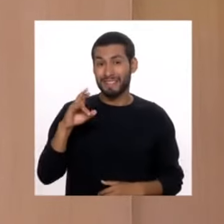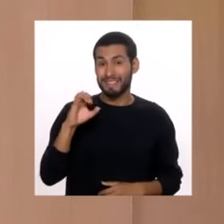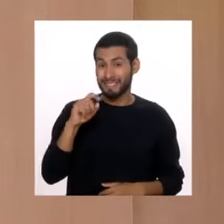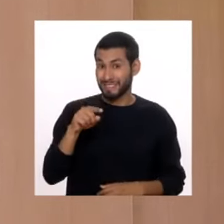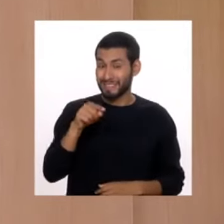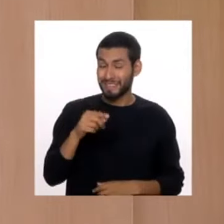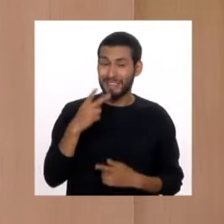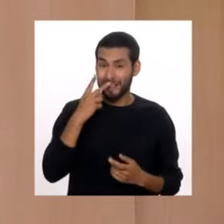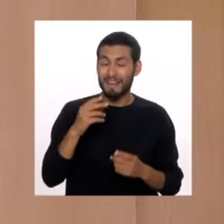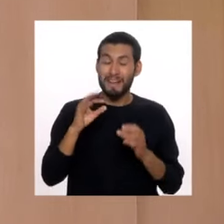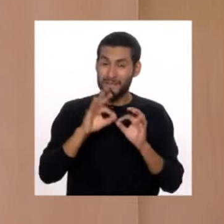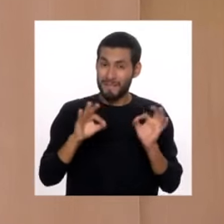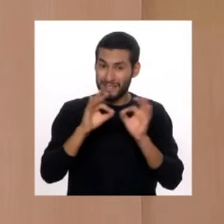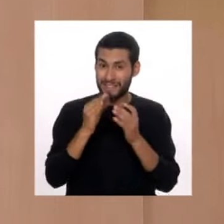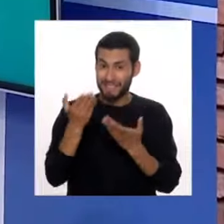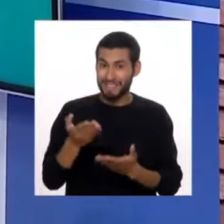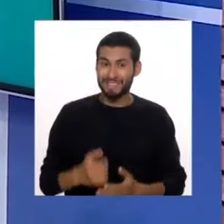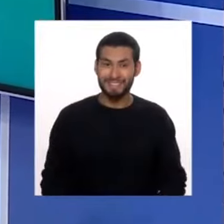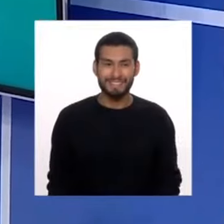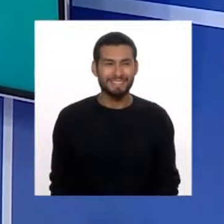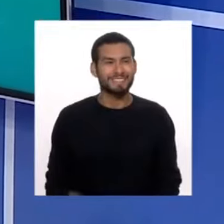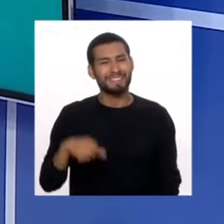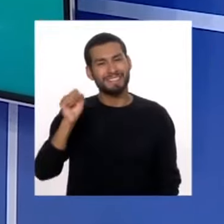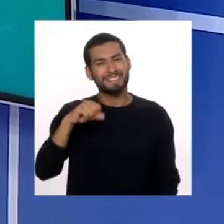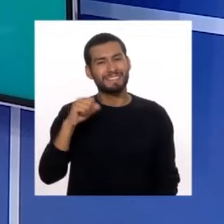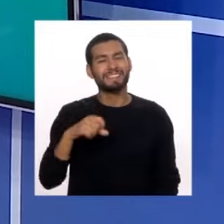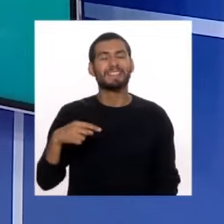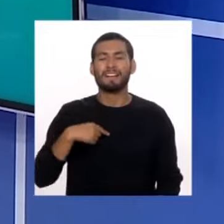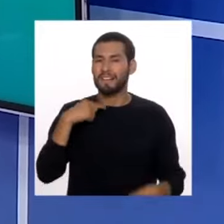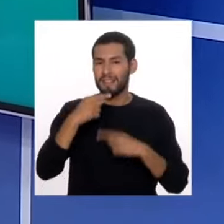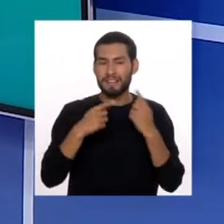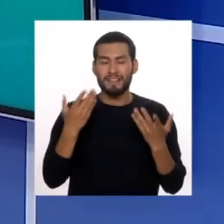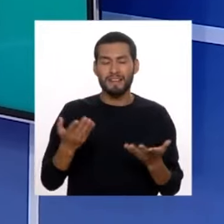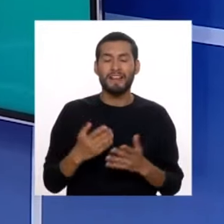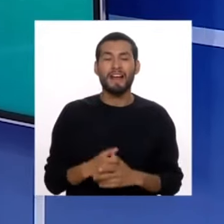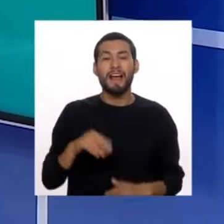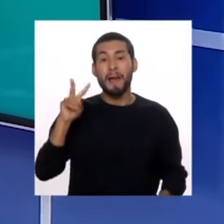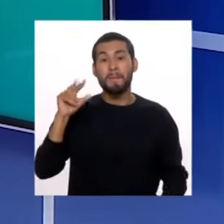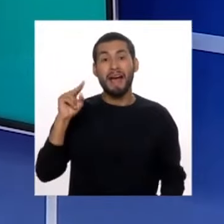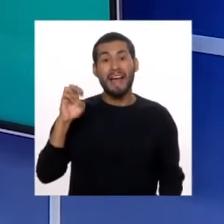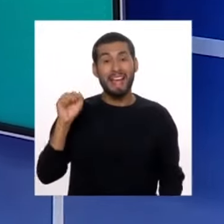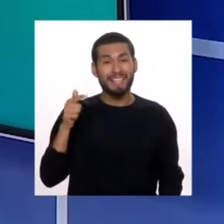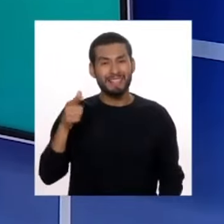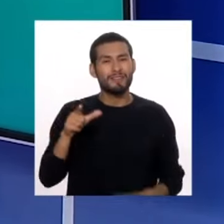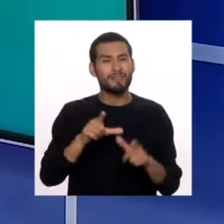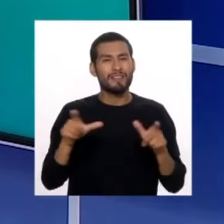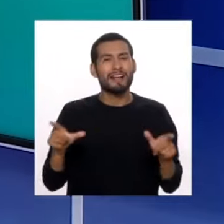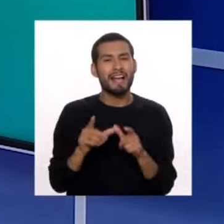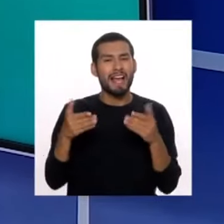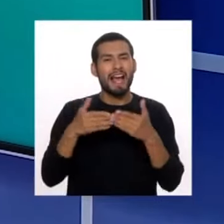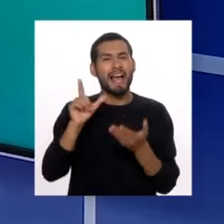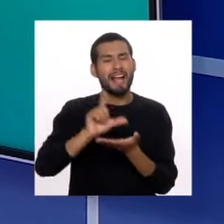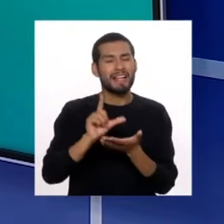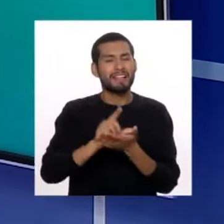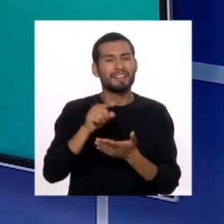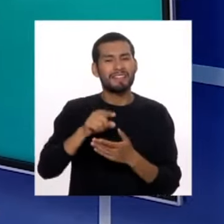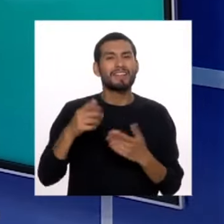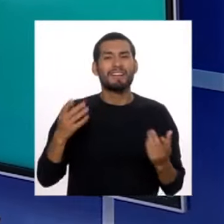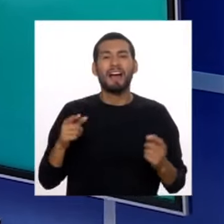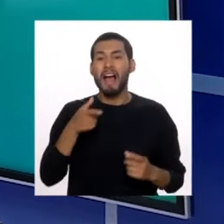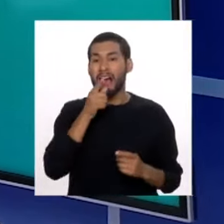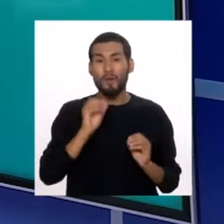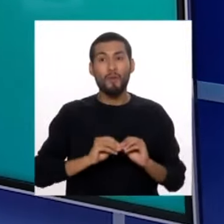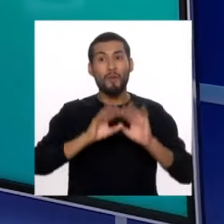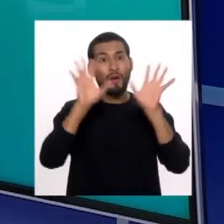nos trae algo muy importante, Cris. Claro que sí, Fátima, te cuento que nuestra queridísima Vanesita está en el Cercado de Lima, en el Circuito Mágico